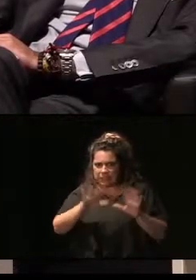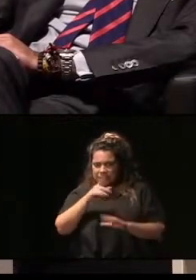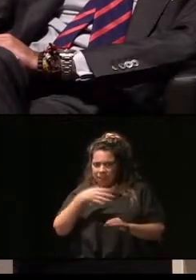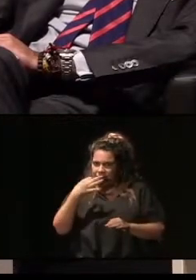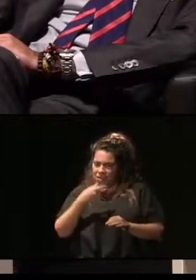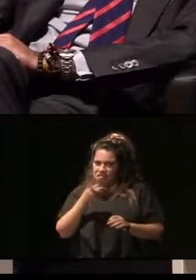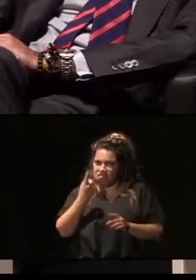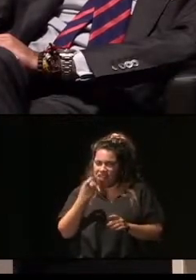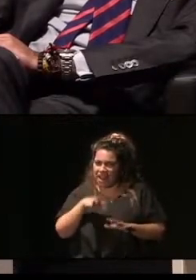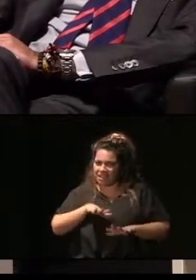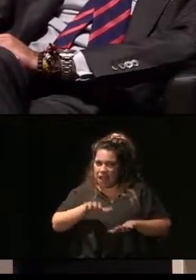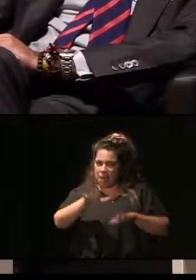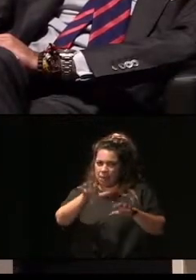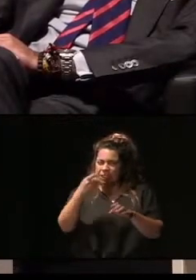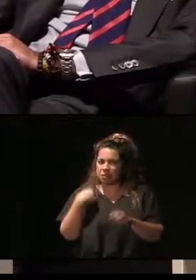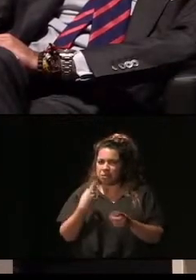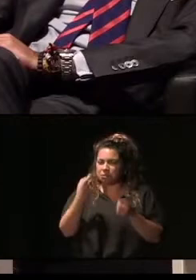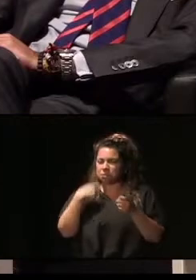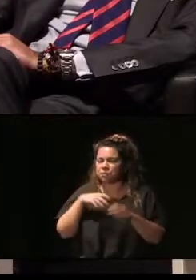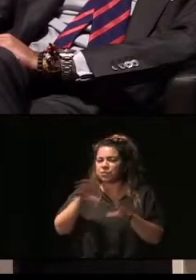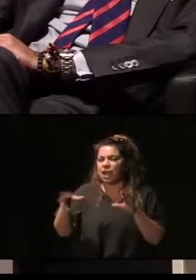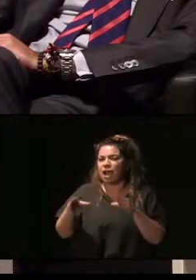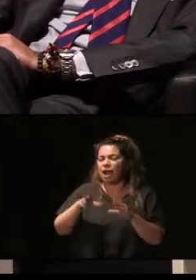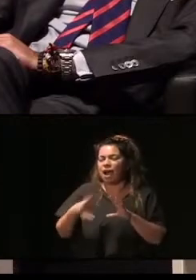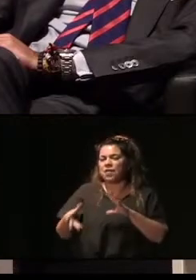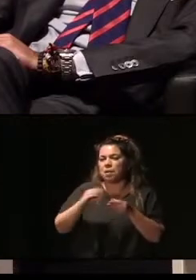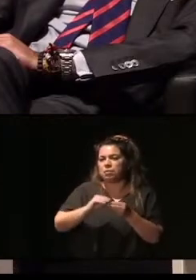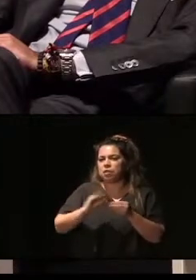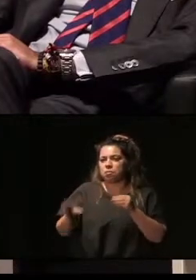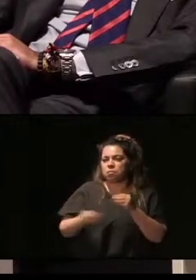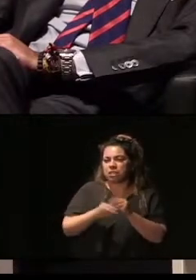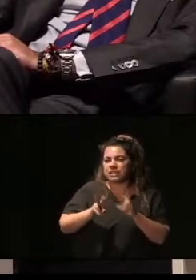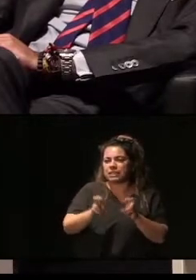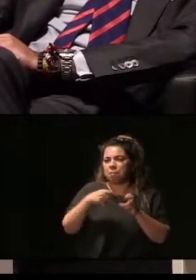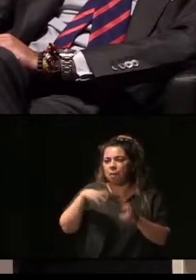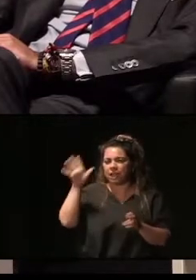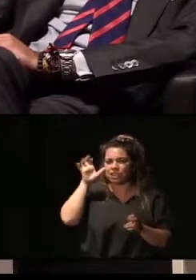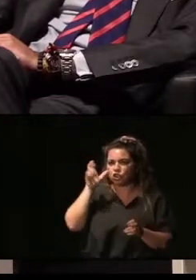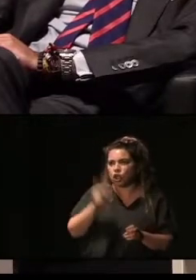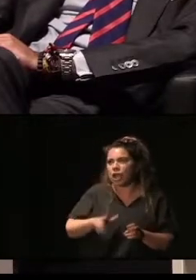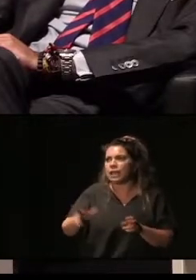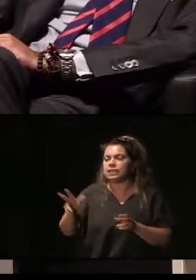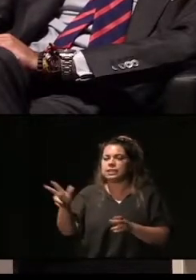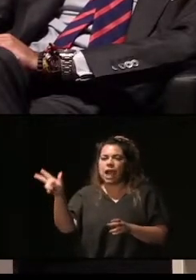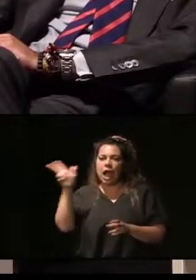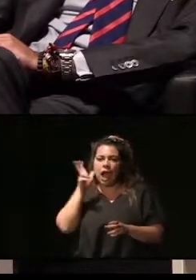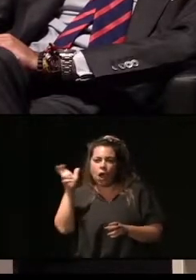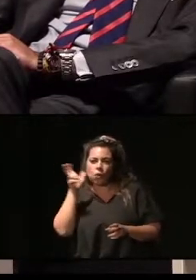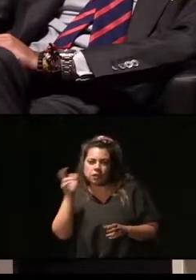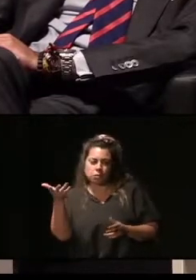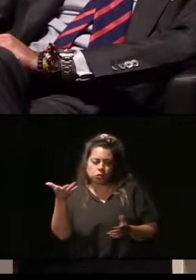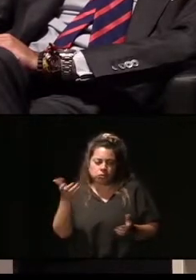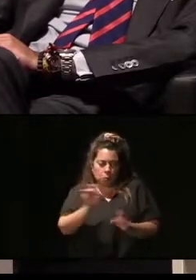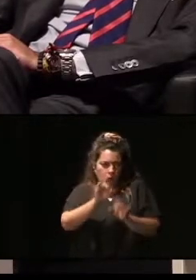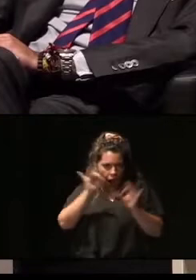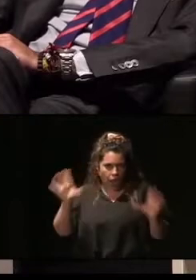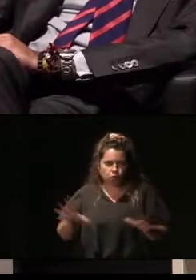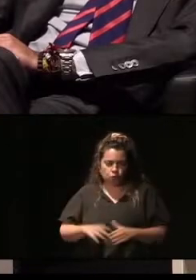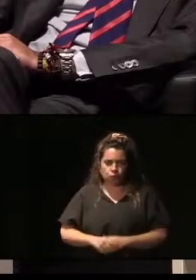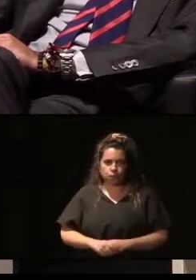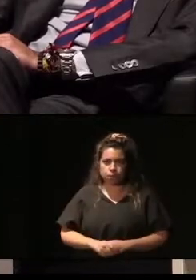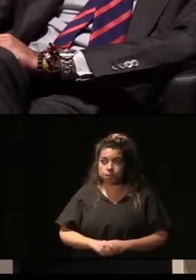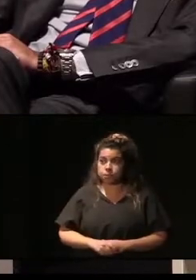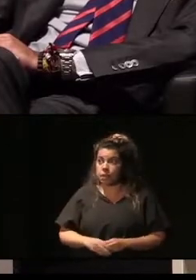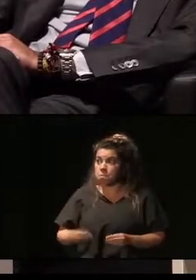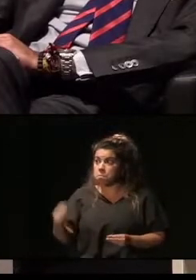incorporar la adaptación en aspectos también sensoriales, auditivos, sí, claro que sí. Hay